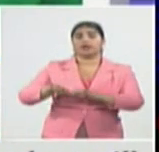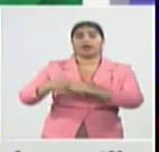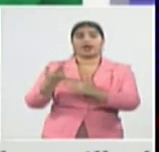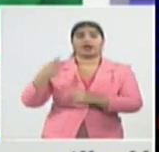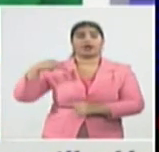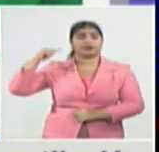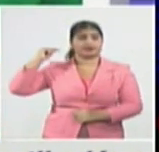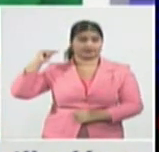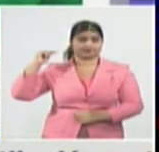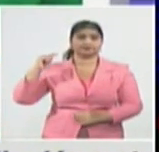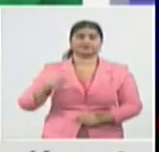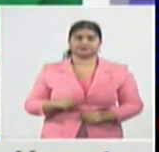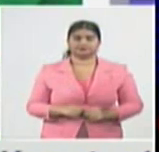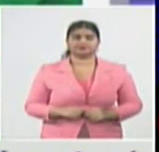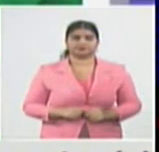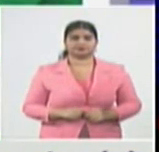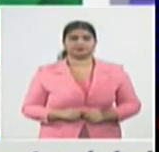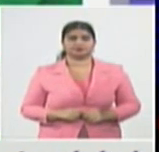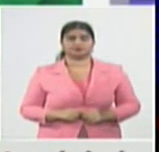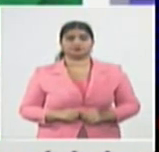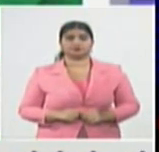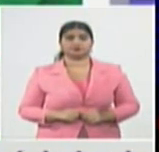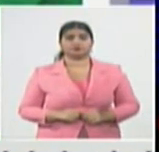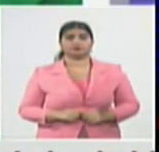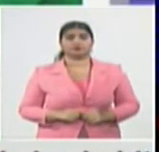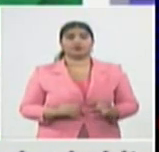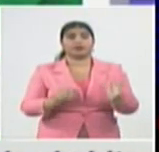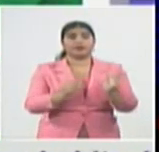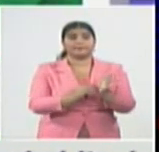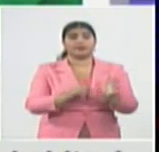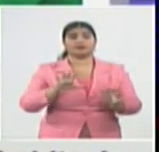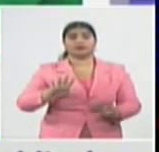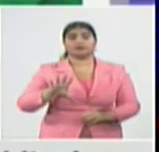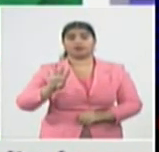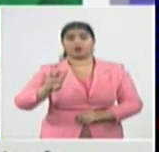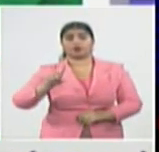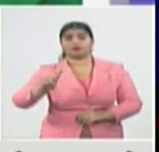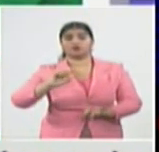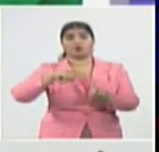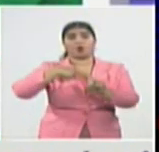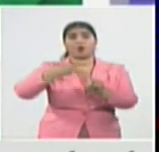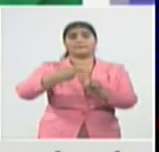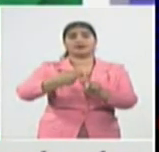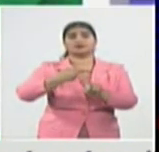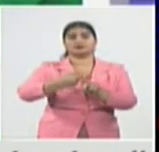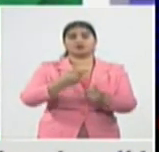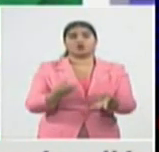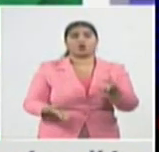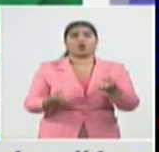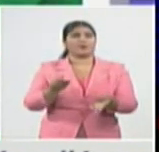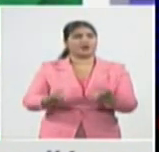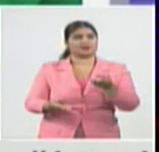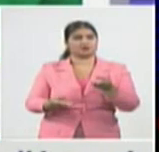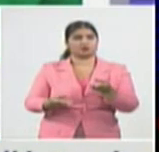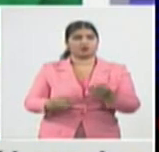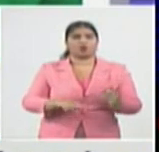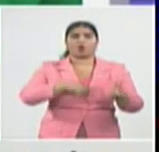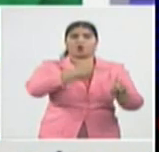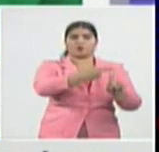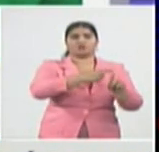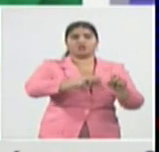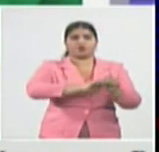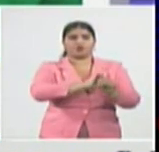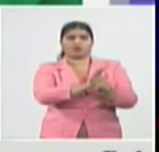caso de 1,541 más que los casos que se diagnosticaron con COVID en